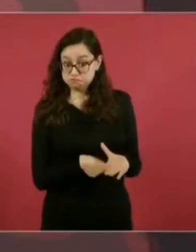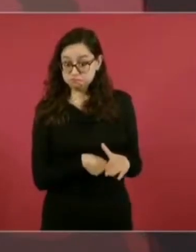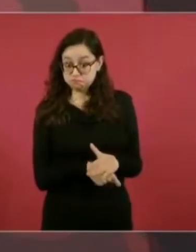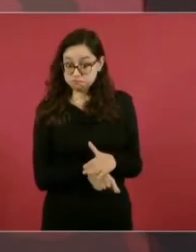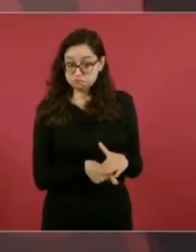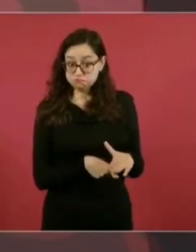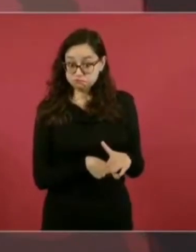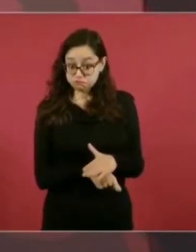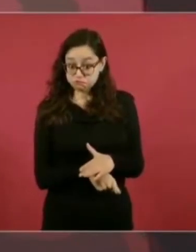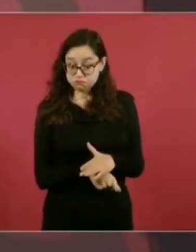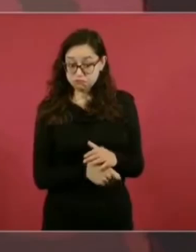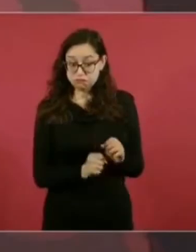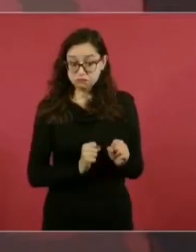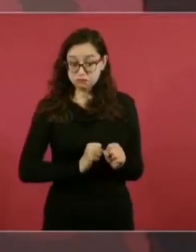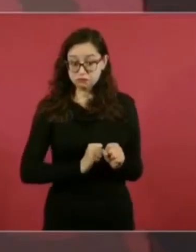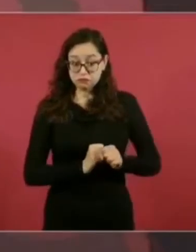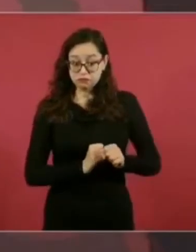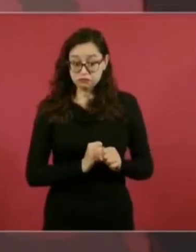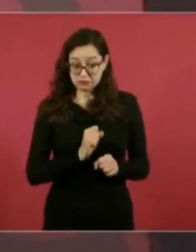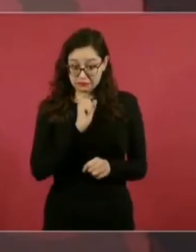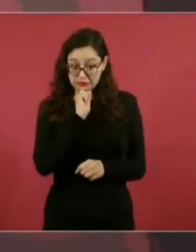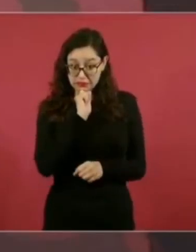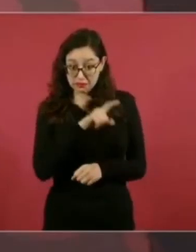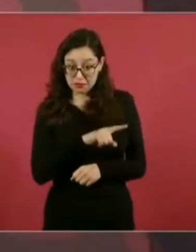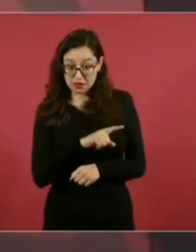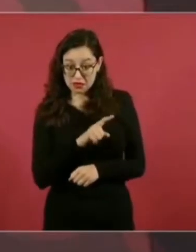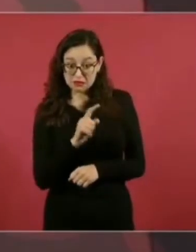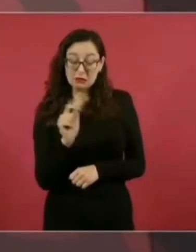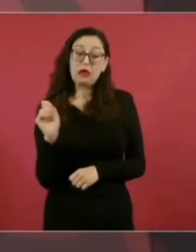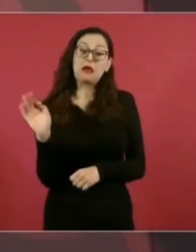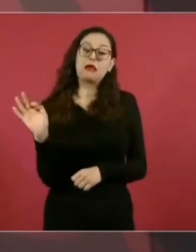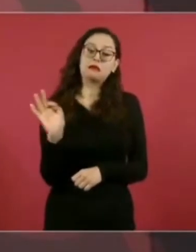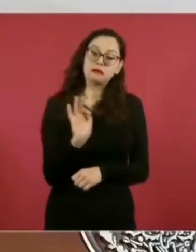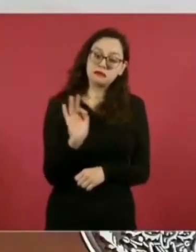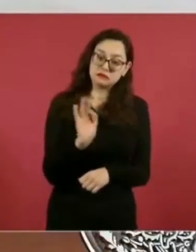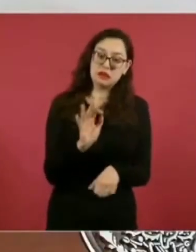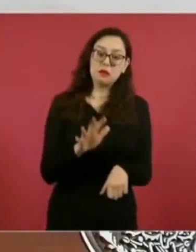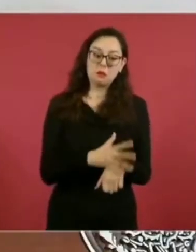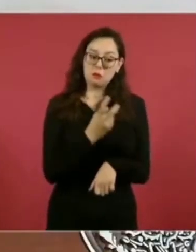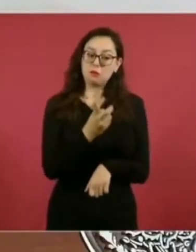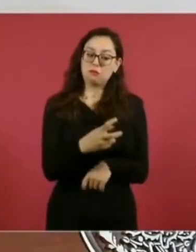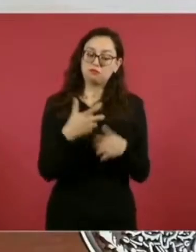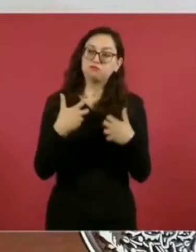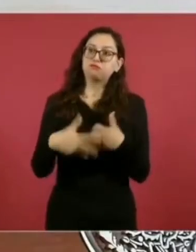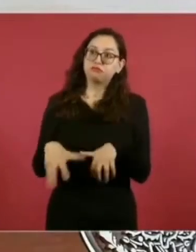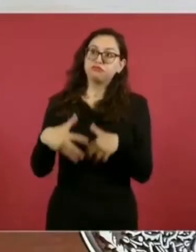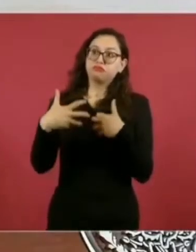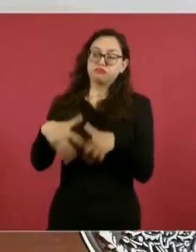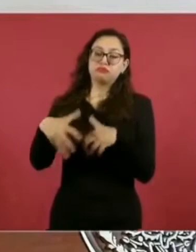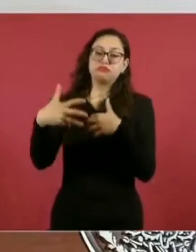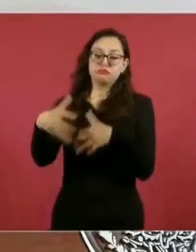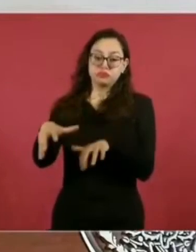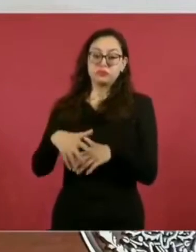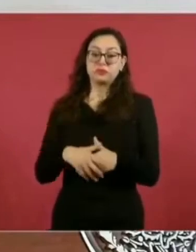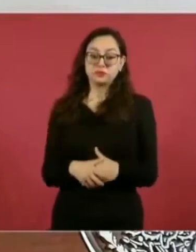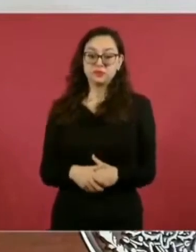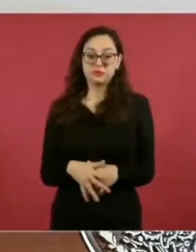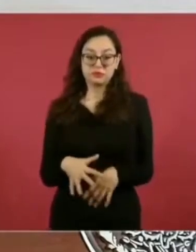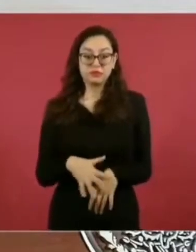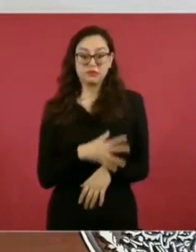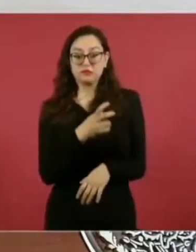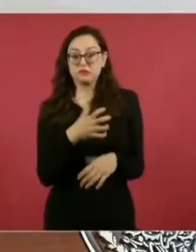del influyentismo y de los moches, y que por eso